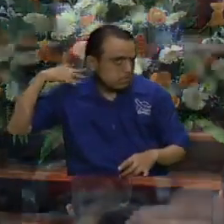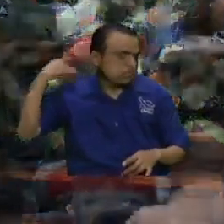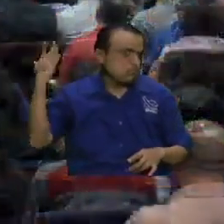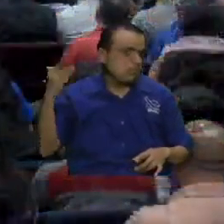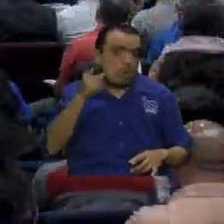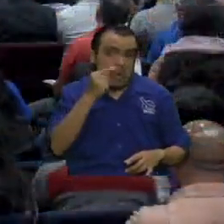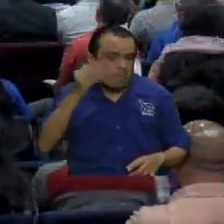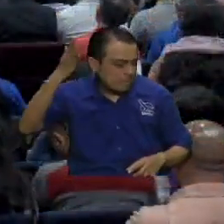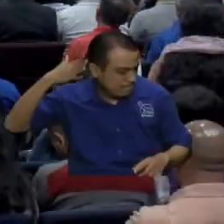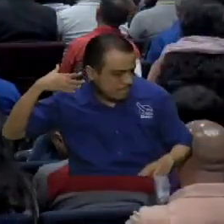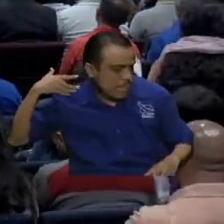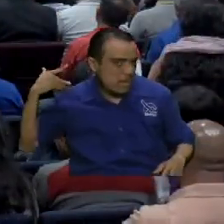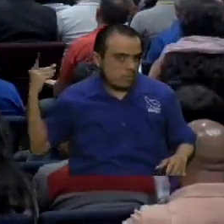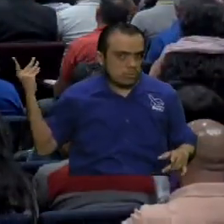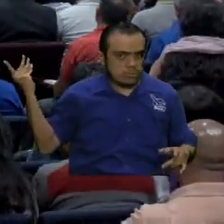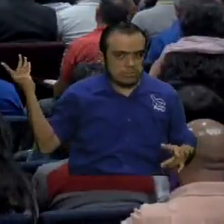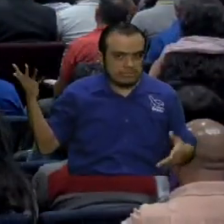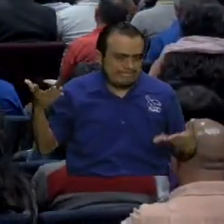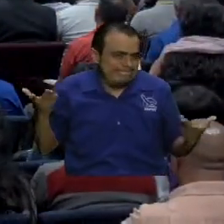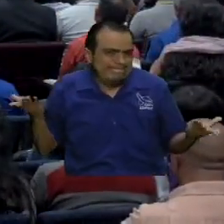Los moicanos se arreglan mejor.